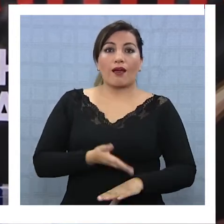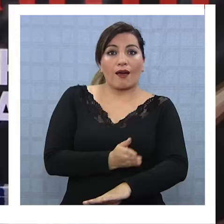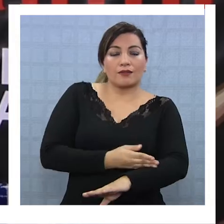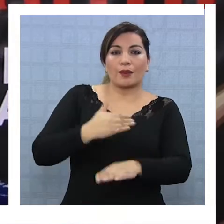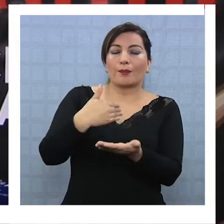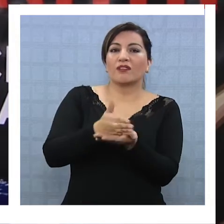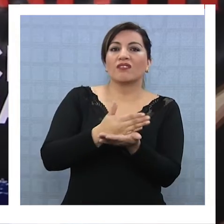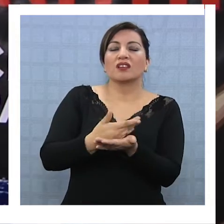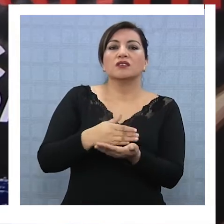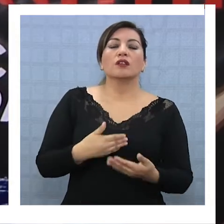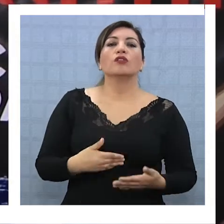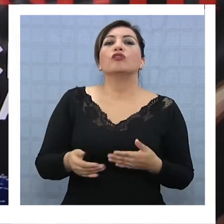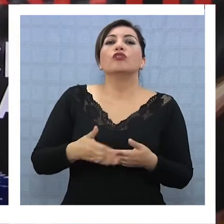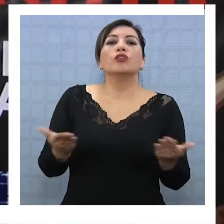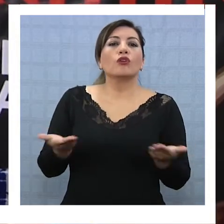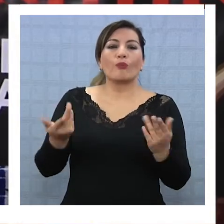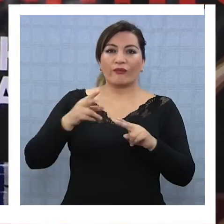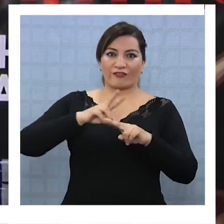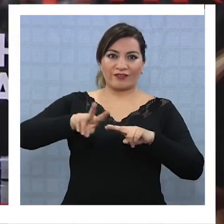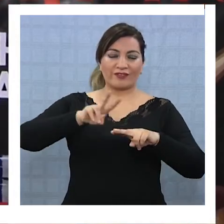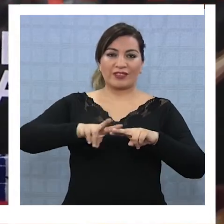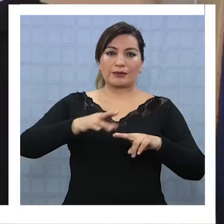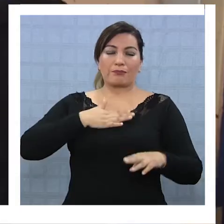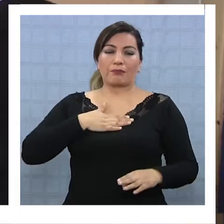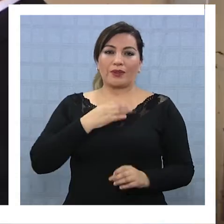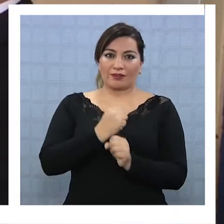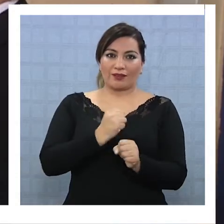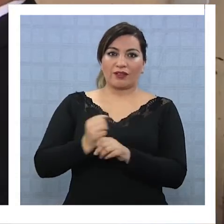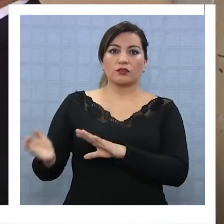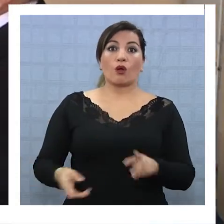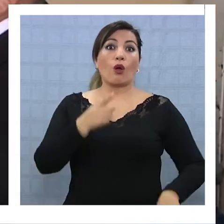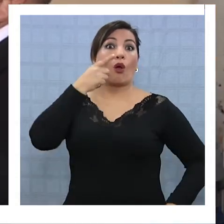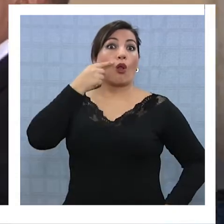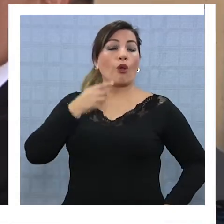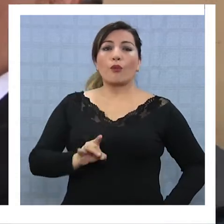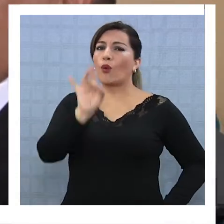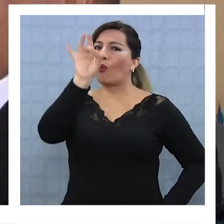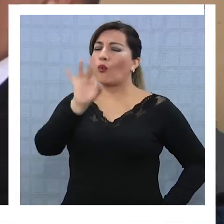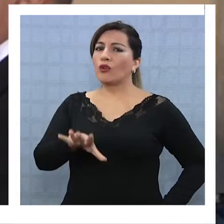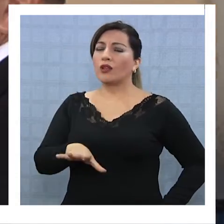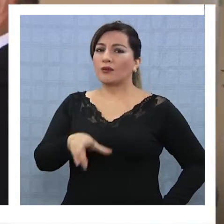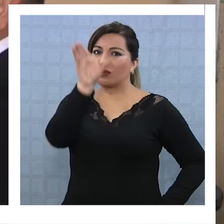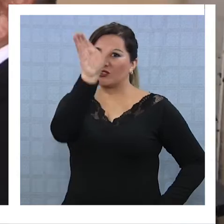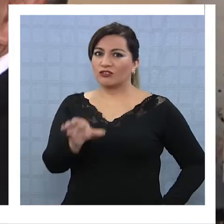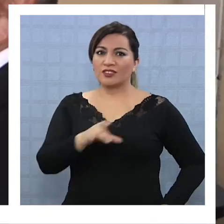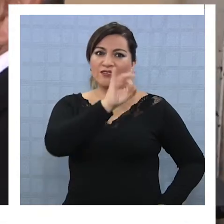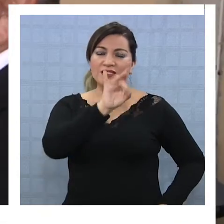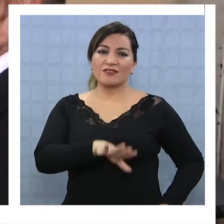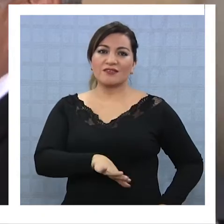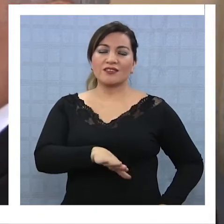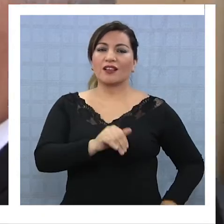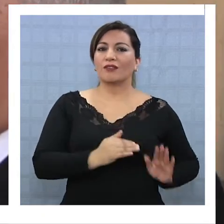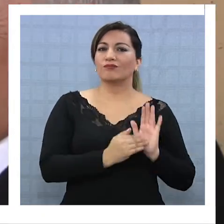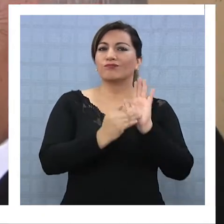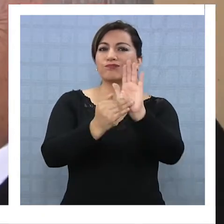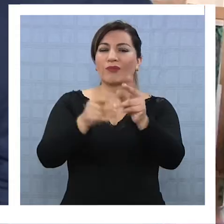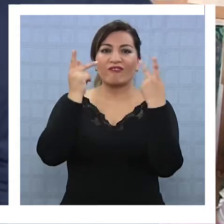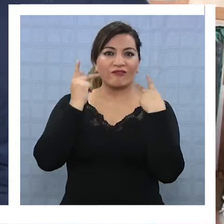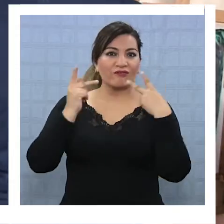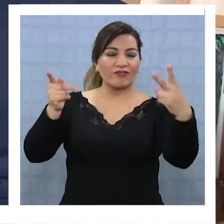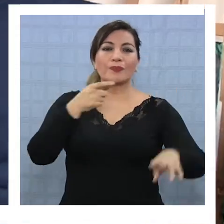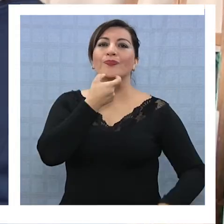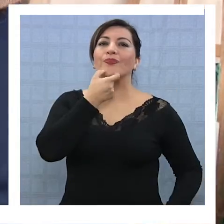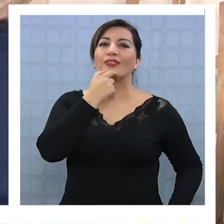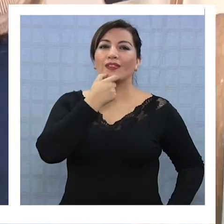planificación de dónde y cómo va a disponer de sus obras. El pintor será el único chileno que estará presente en esta muestra en Inglaterra